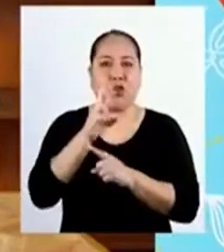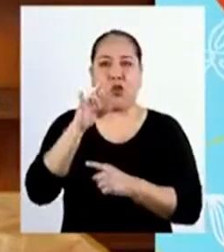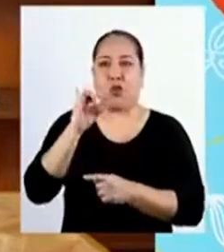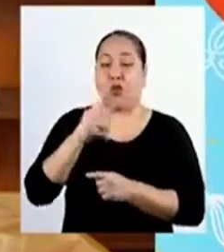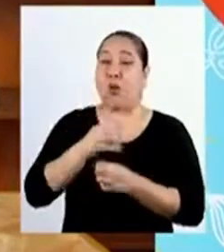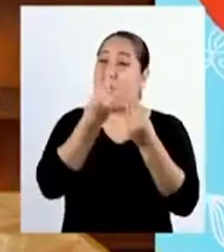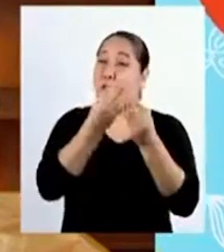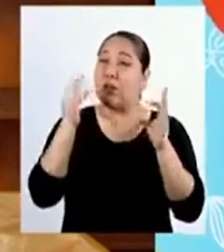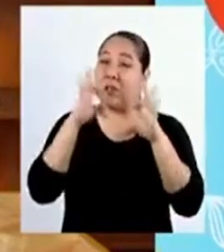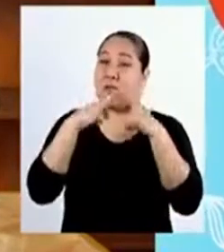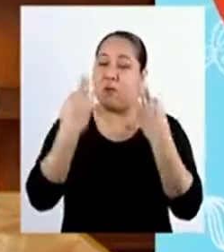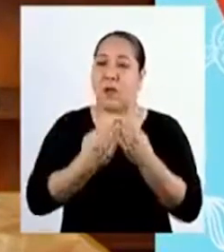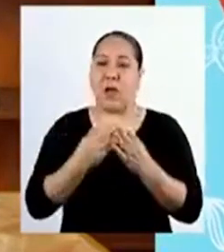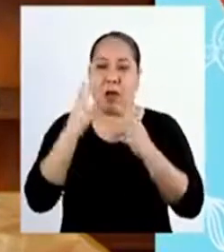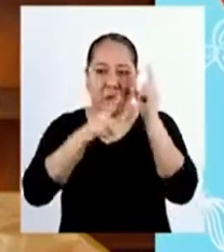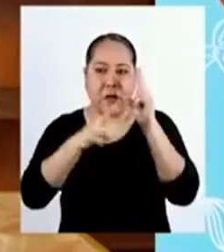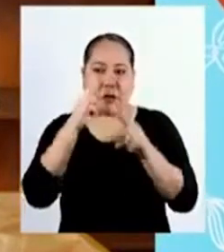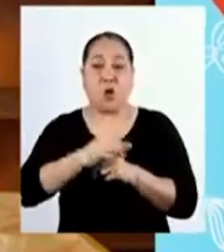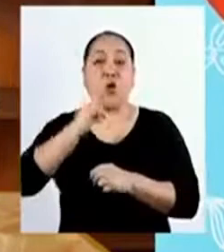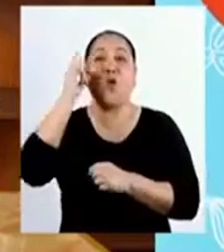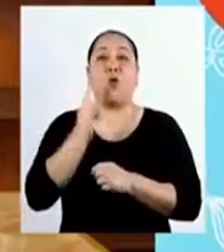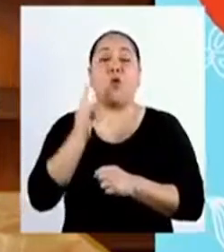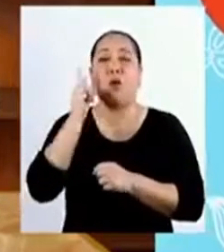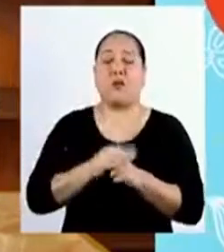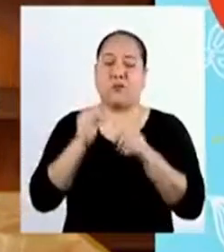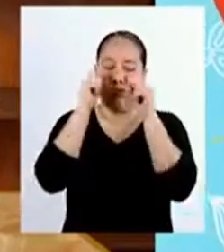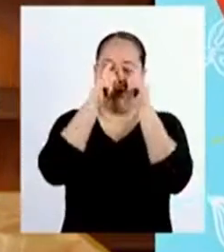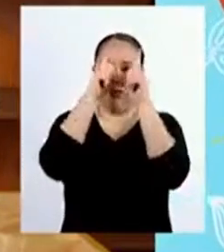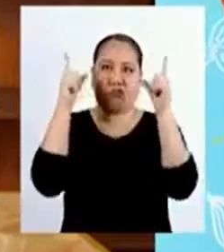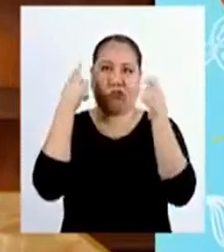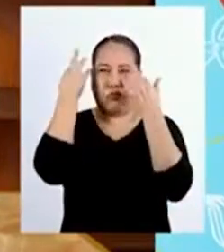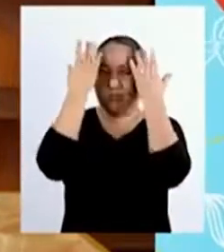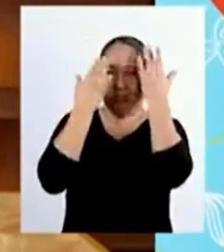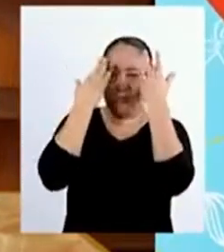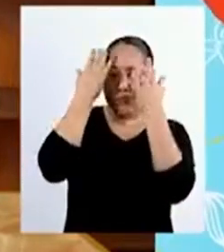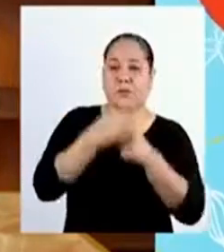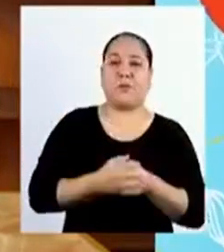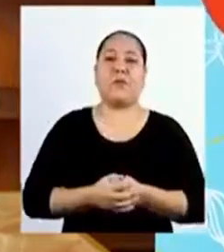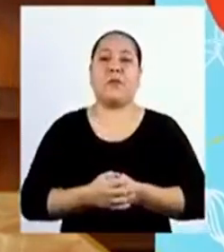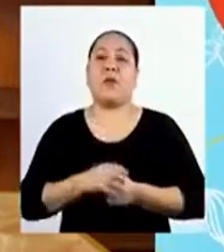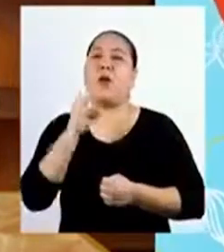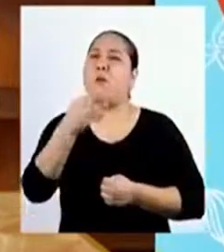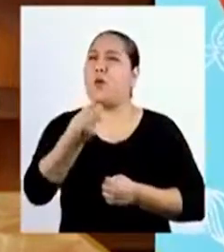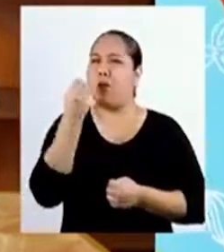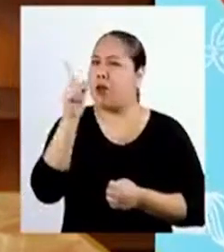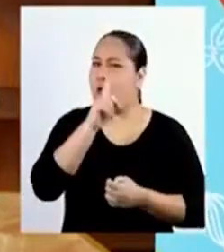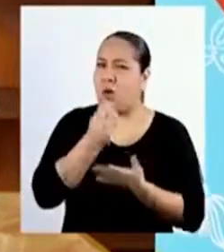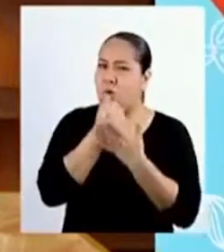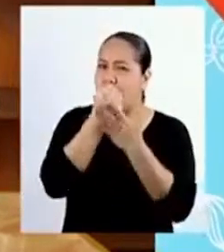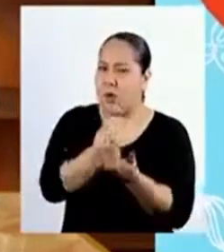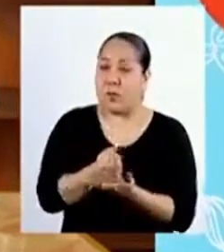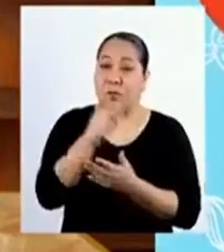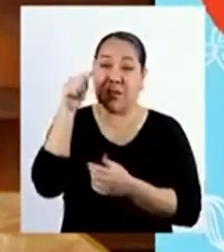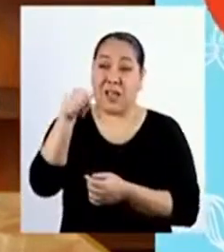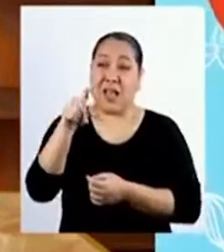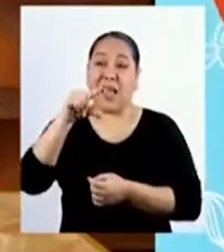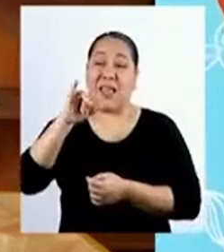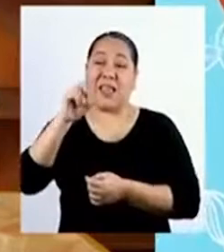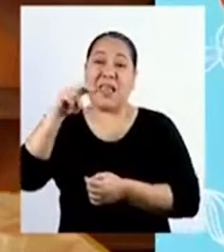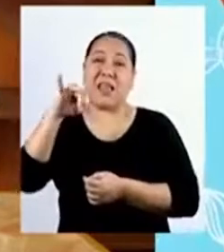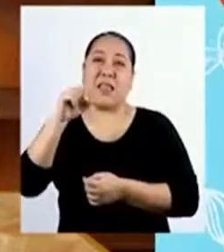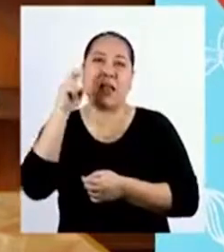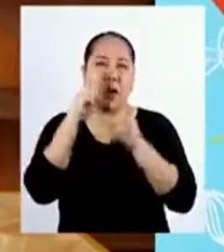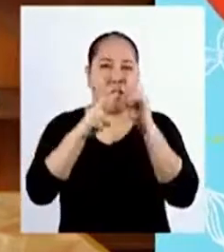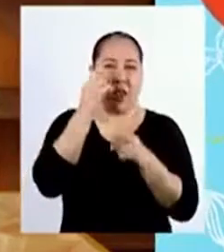familias han afrontado la emergencia de manera admirable y creativa. ¿Por qué no ayudamos a Yanina a